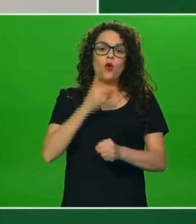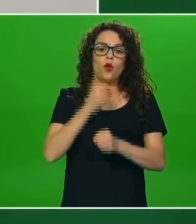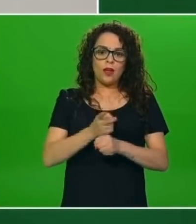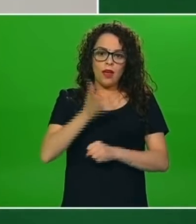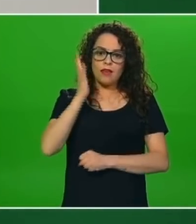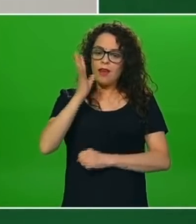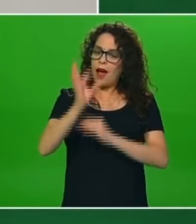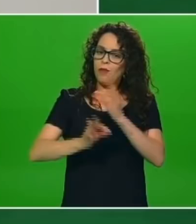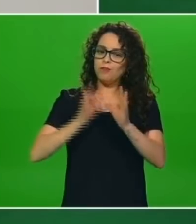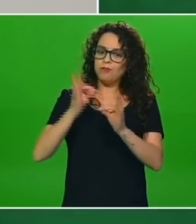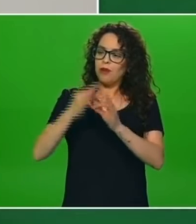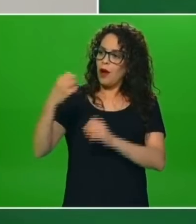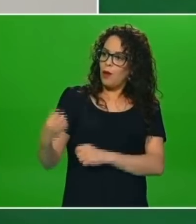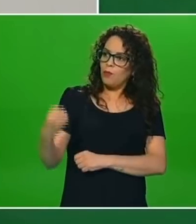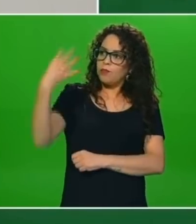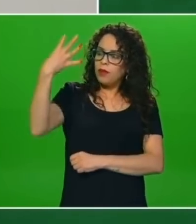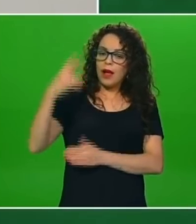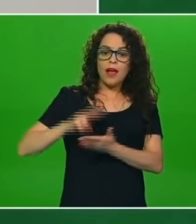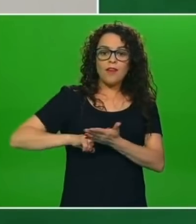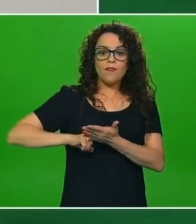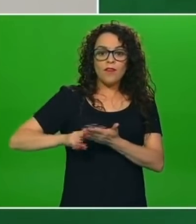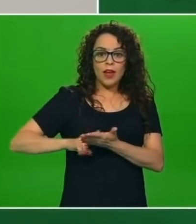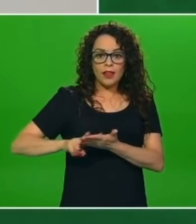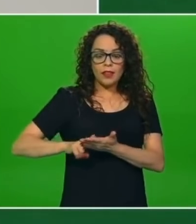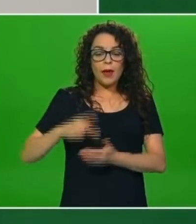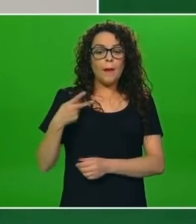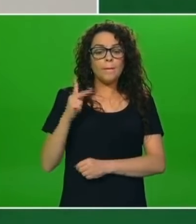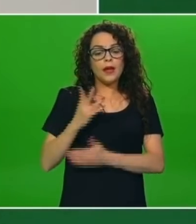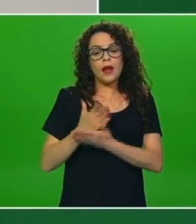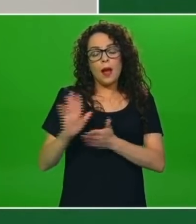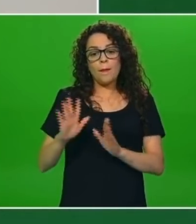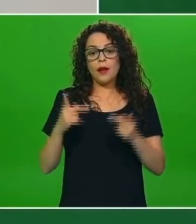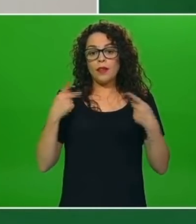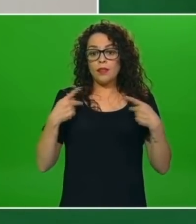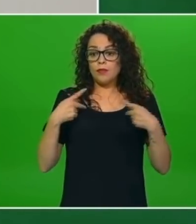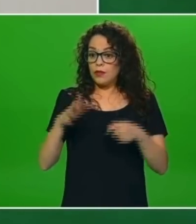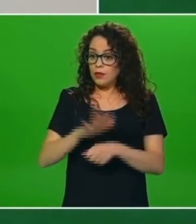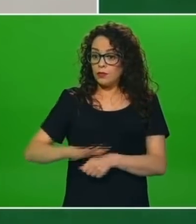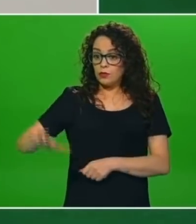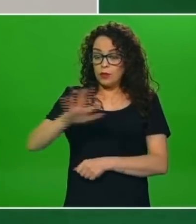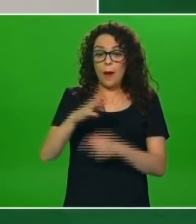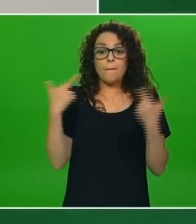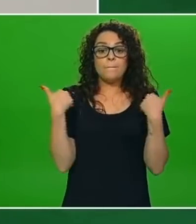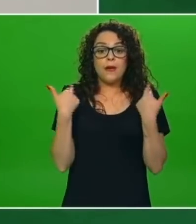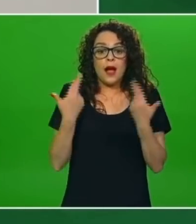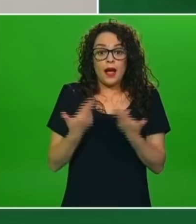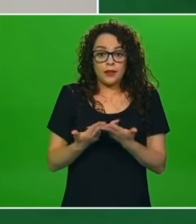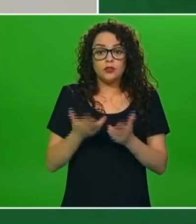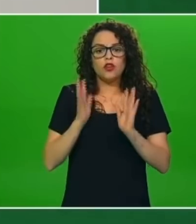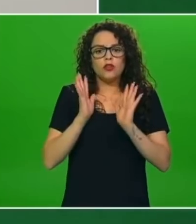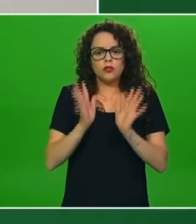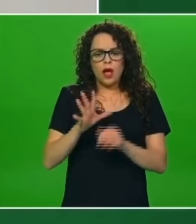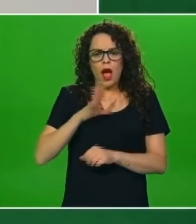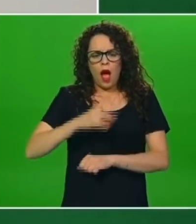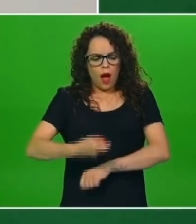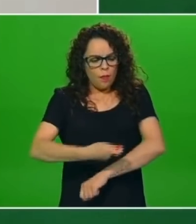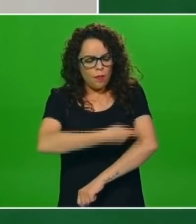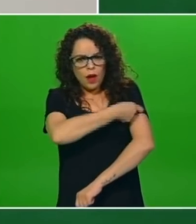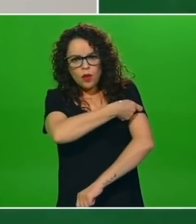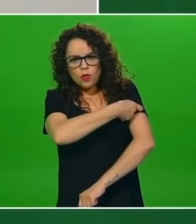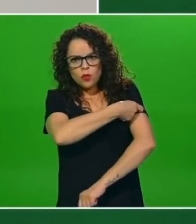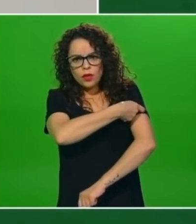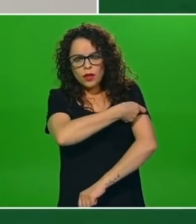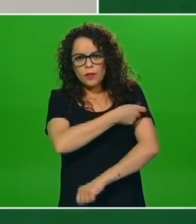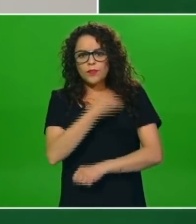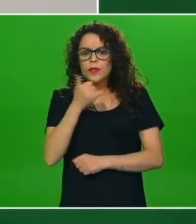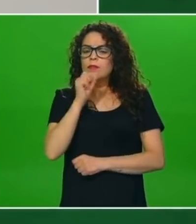semáforo verde, pero además porque tenían entonces ya su población de trabajadores de la educación vacunados y porque habían logrado